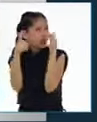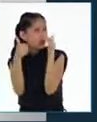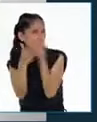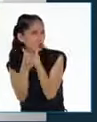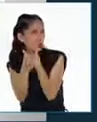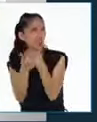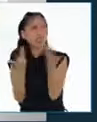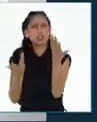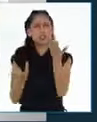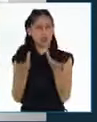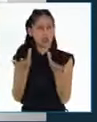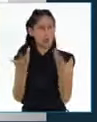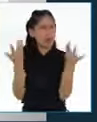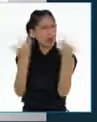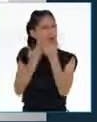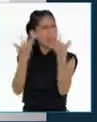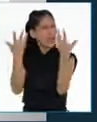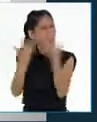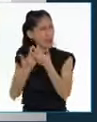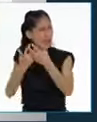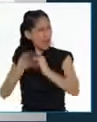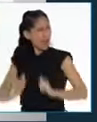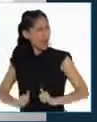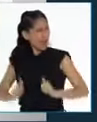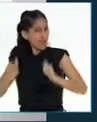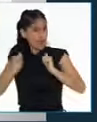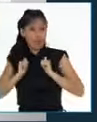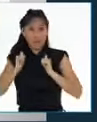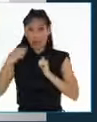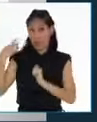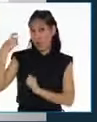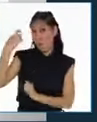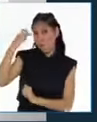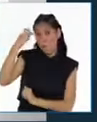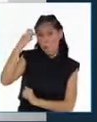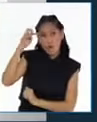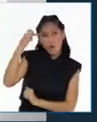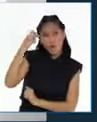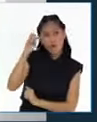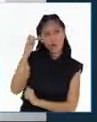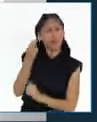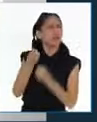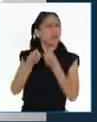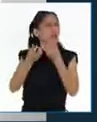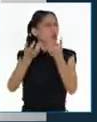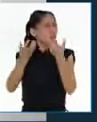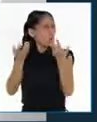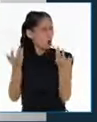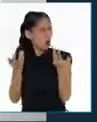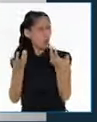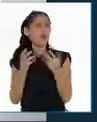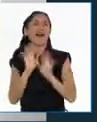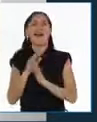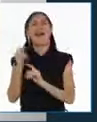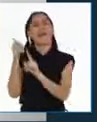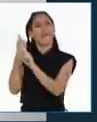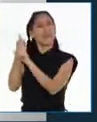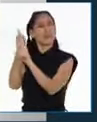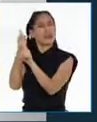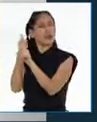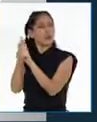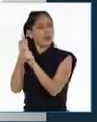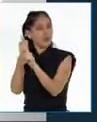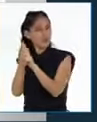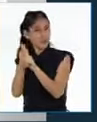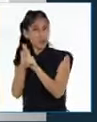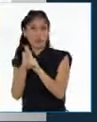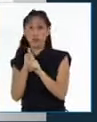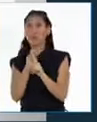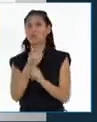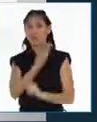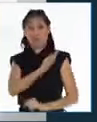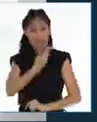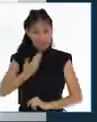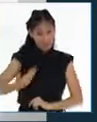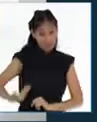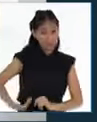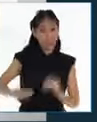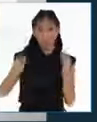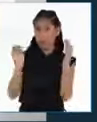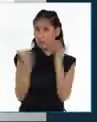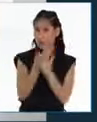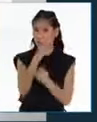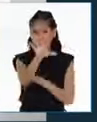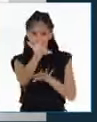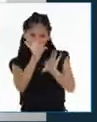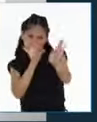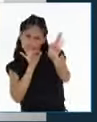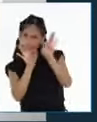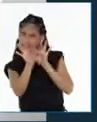política y, como participan, una de esas formas es a través del voto. Podemos elegir a nuestros gobernantes. En